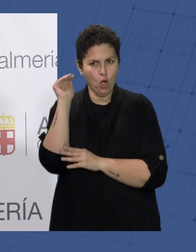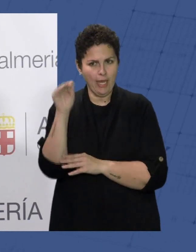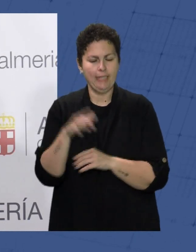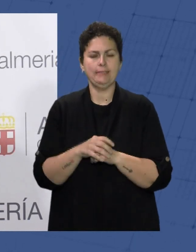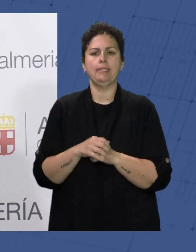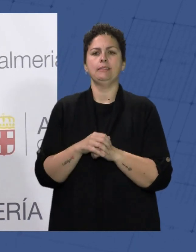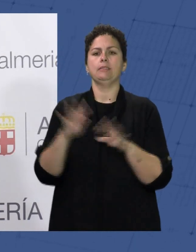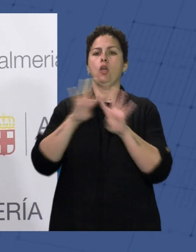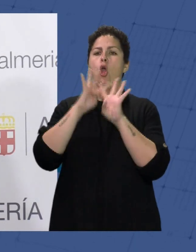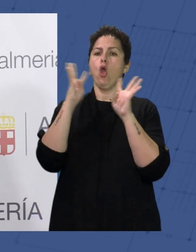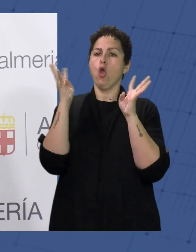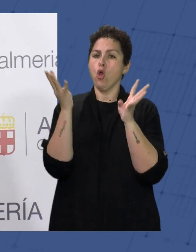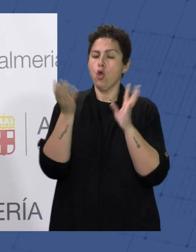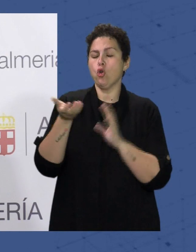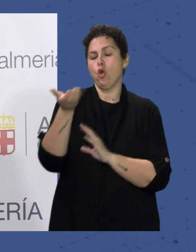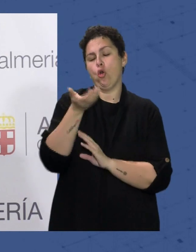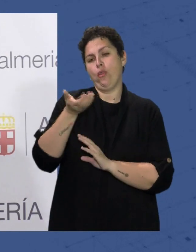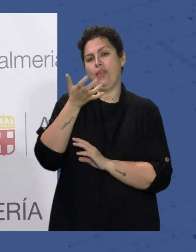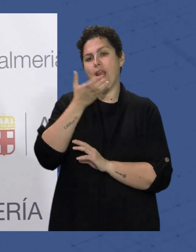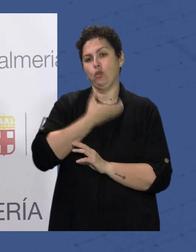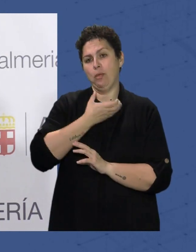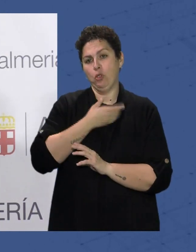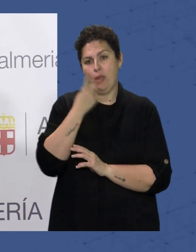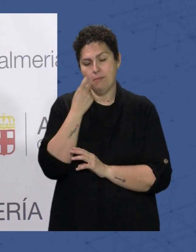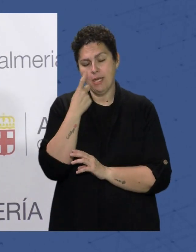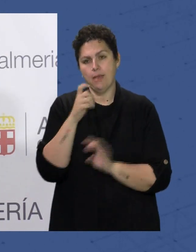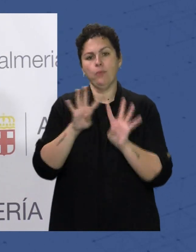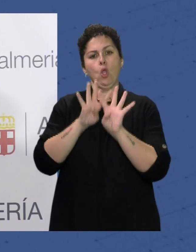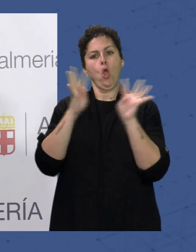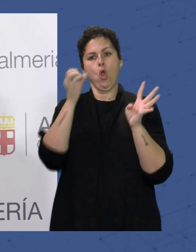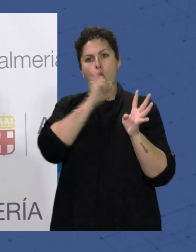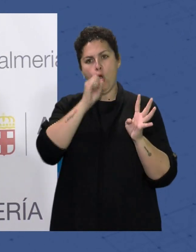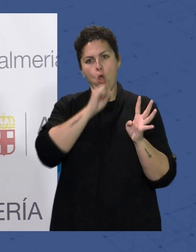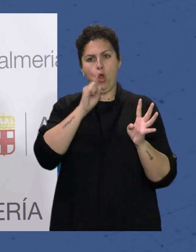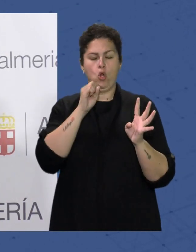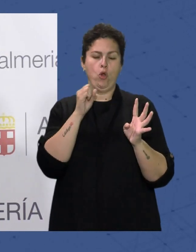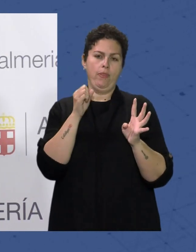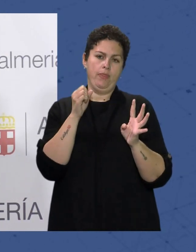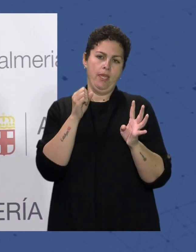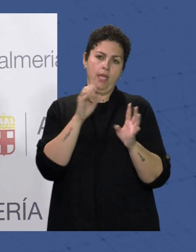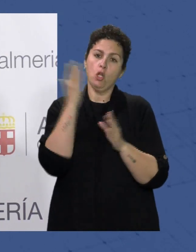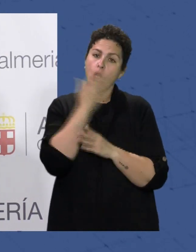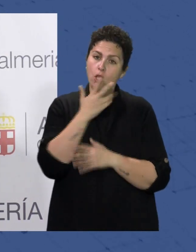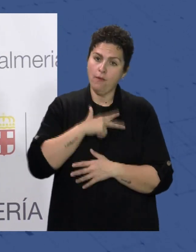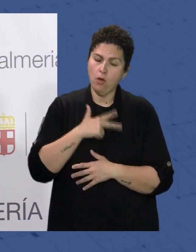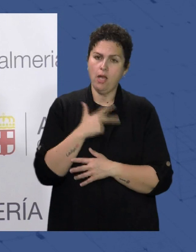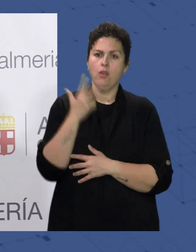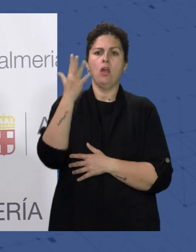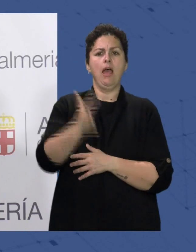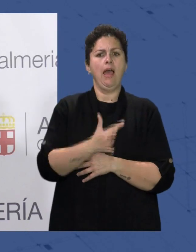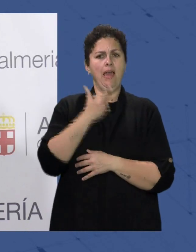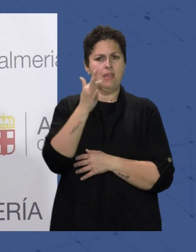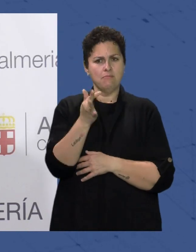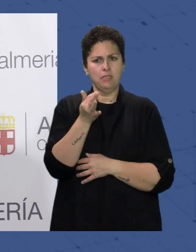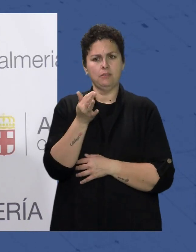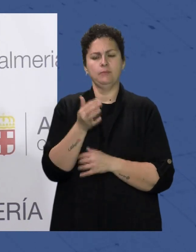coro del Centro de la Mujer Del Ayuntamiento de Almería El coro del Ilustre Colegio De Abogados Además Del recital lírico